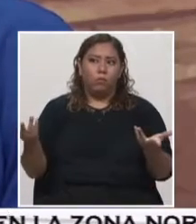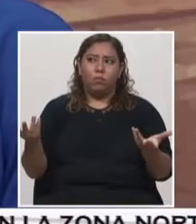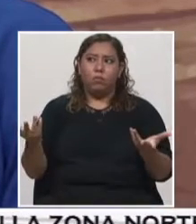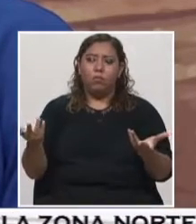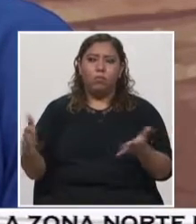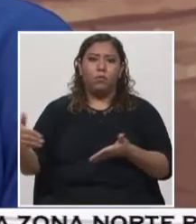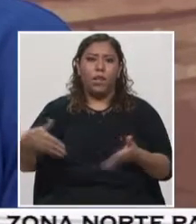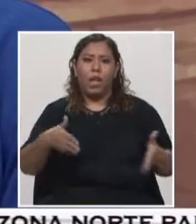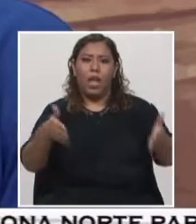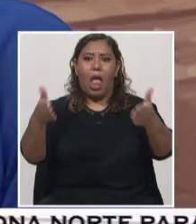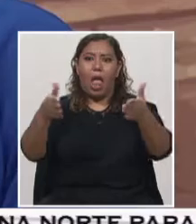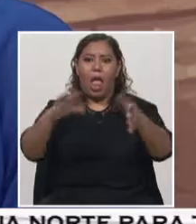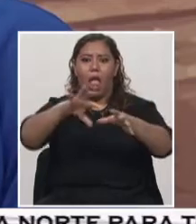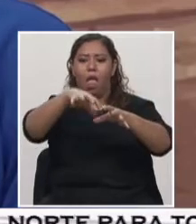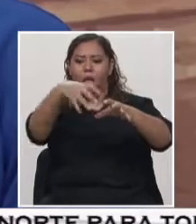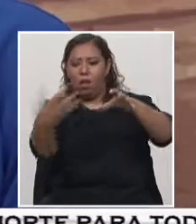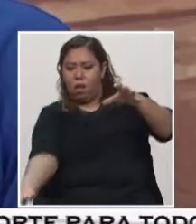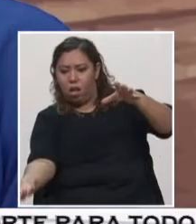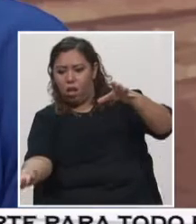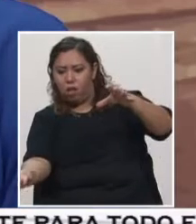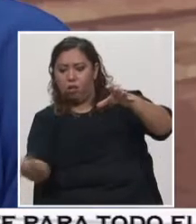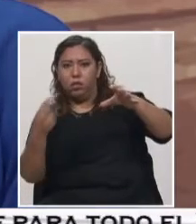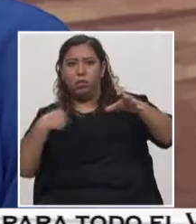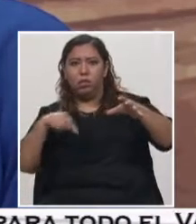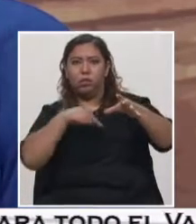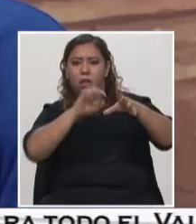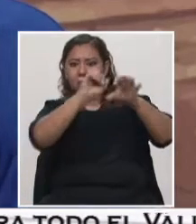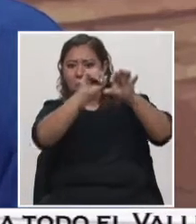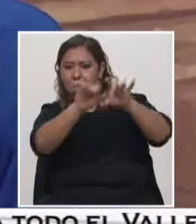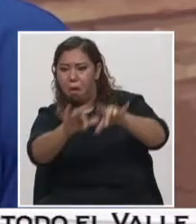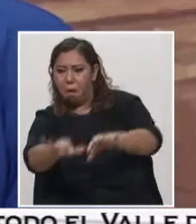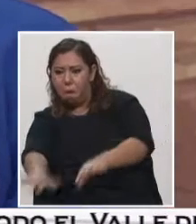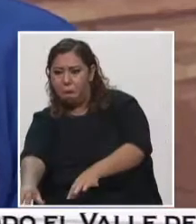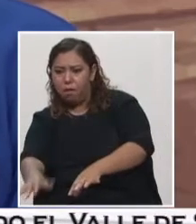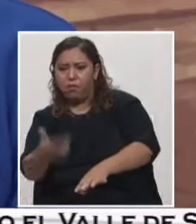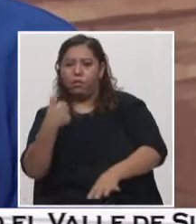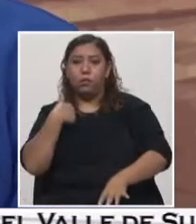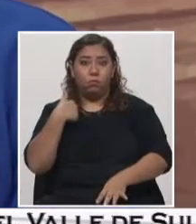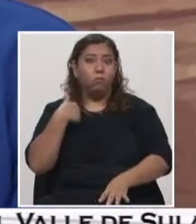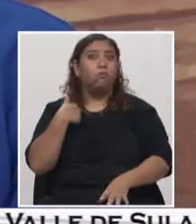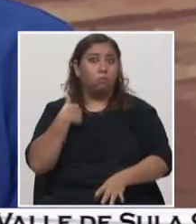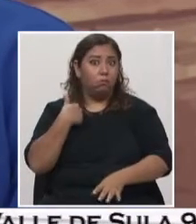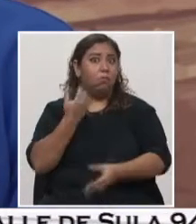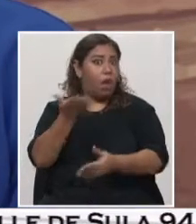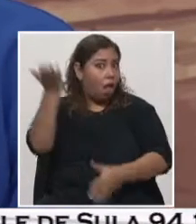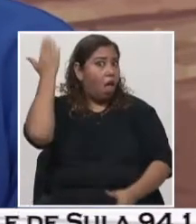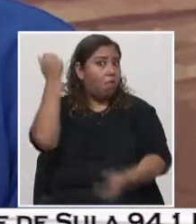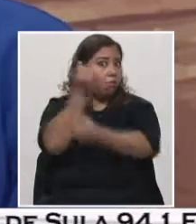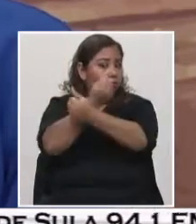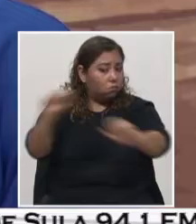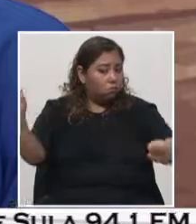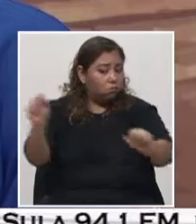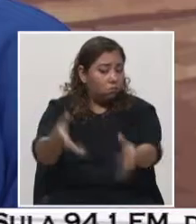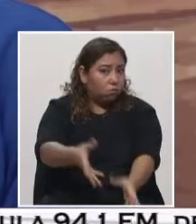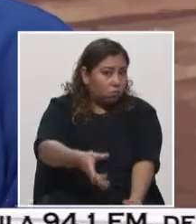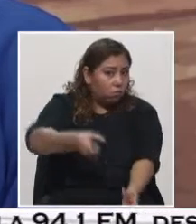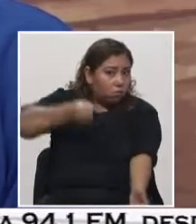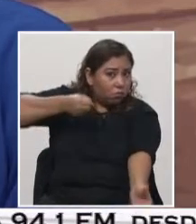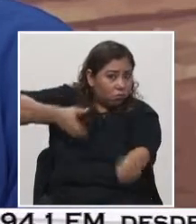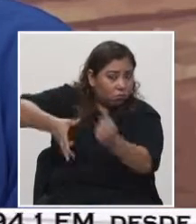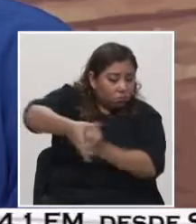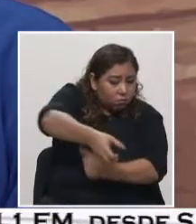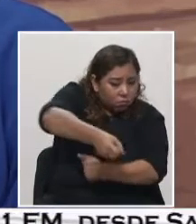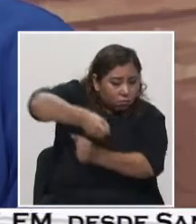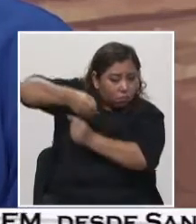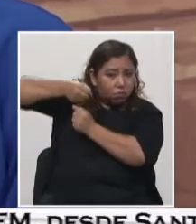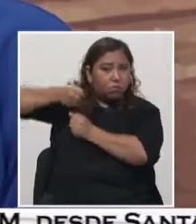En la parte operativa pues realizamos labores de rescate, como lo hemos hecho en el rescate de los mineros, en